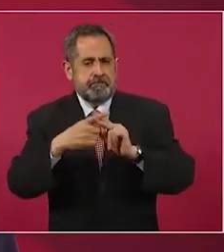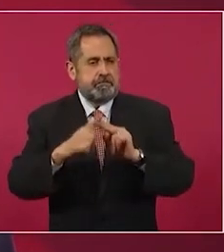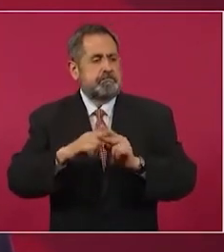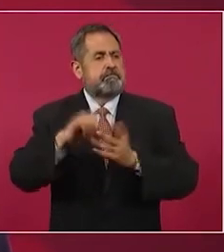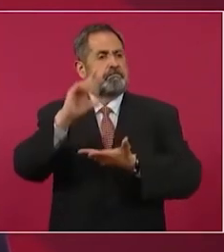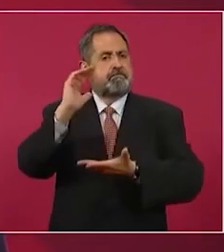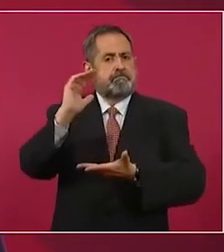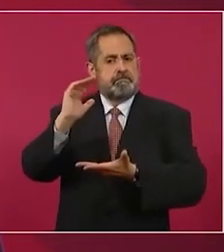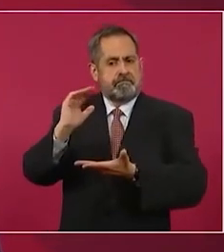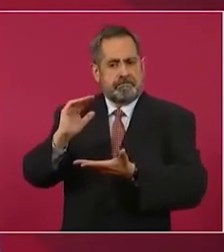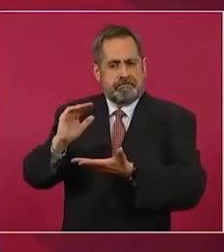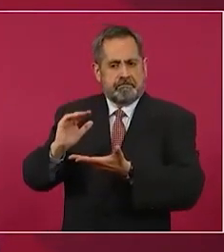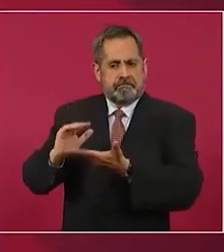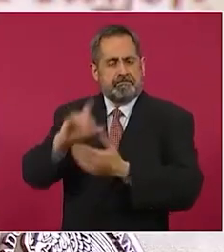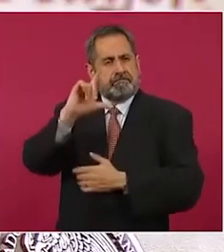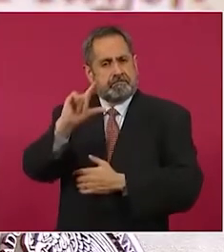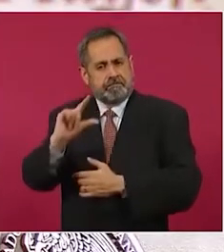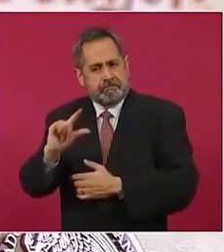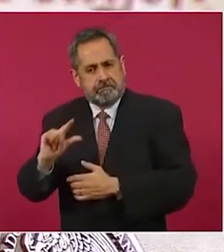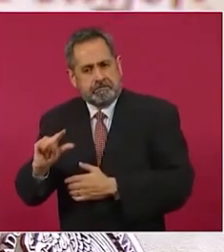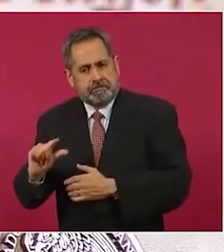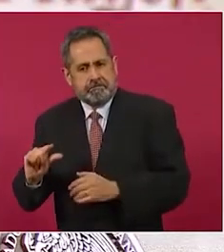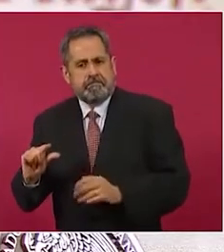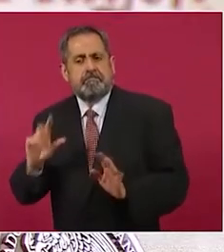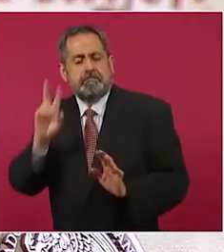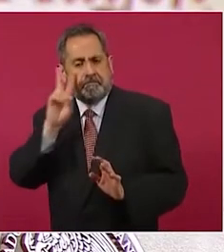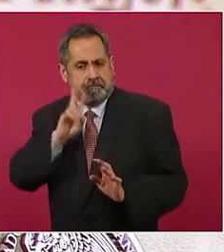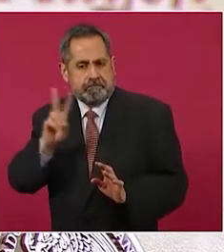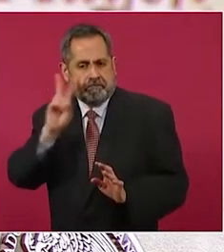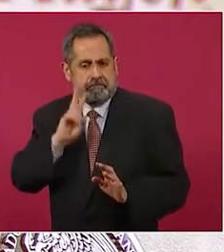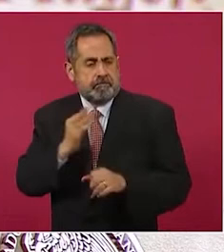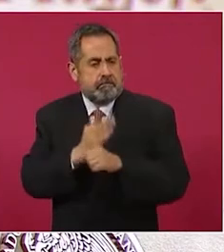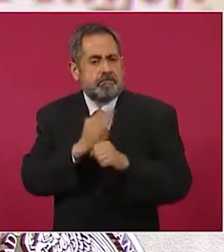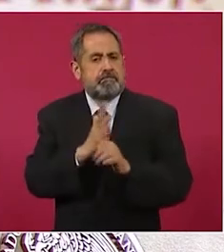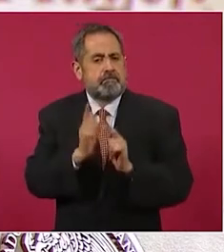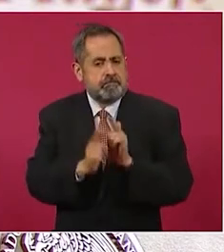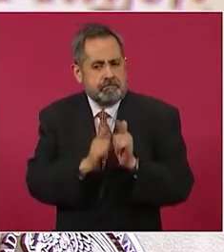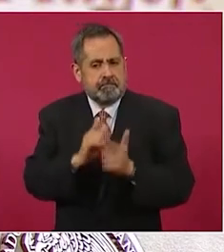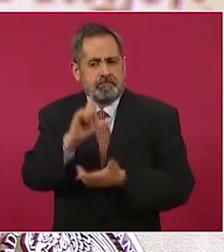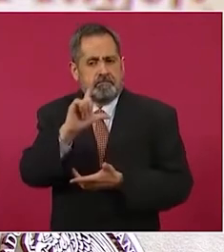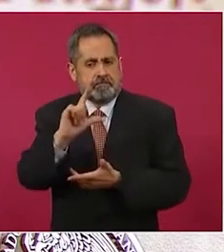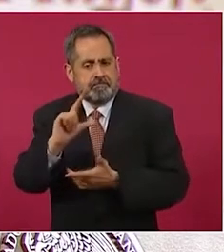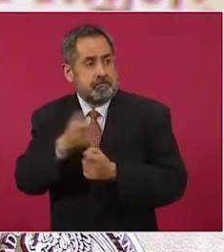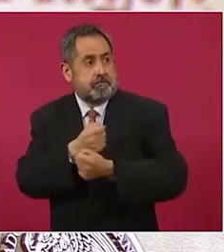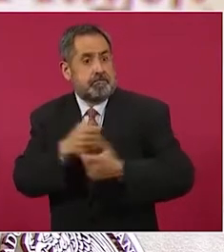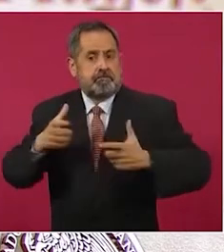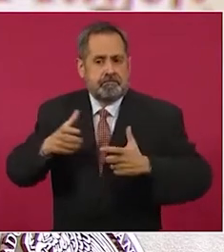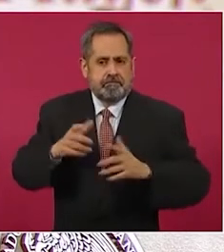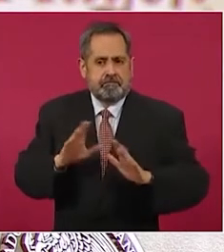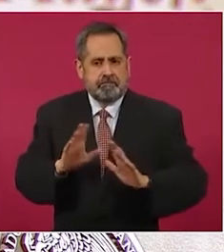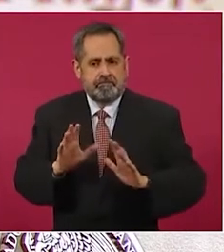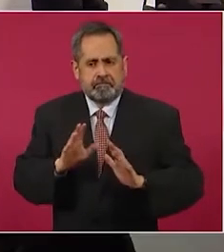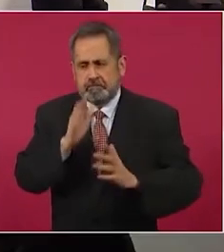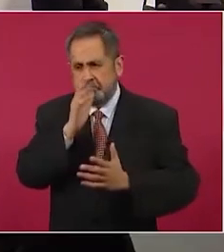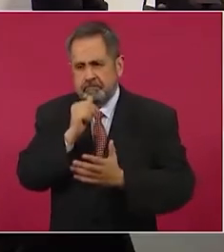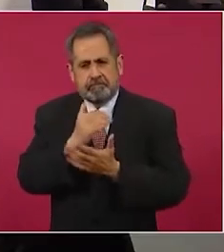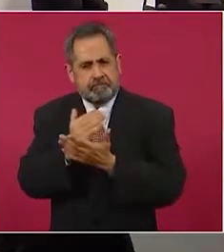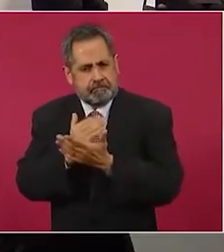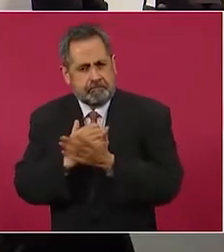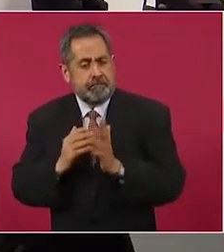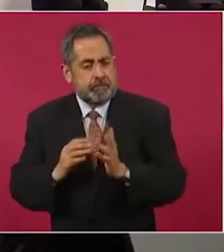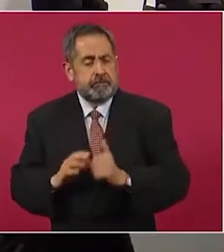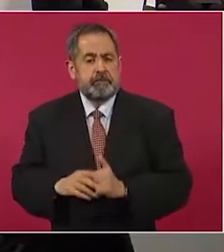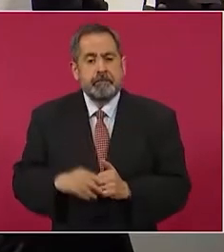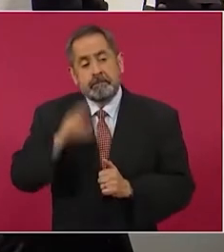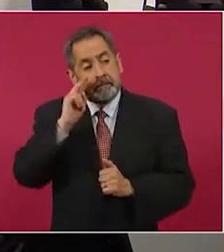tendencia de crecimiento, por lo tanto, se reduce la velocidad de crecimiento de la epidemia. Lo que vemos también reflejado en las